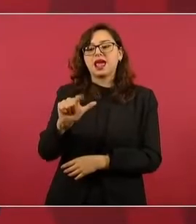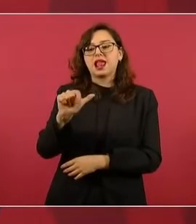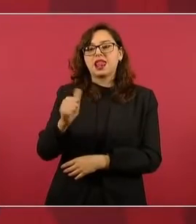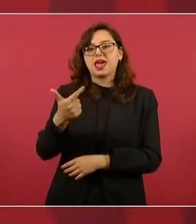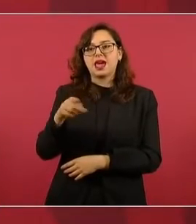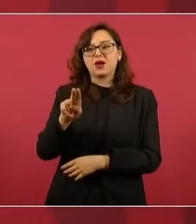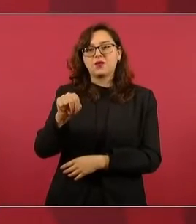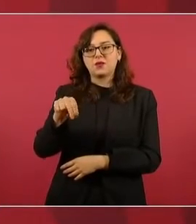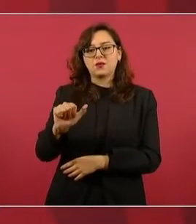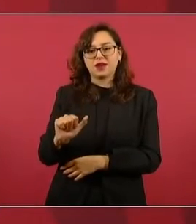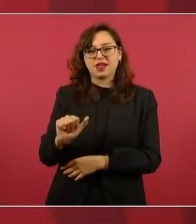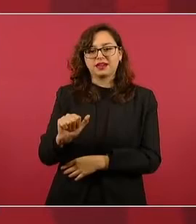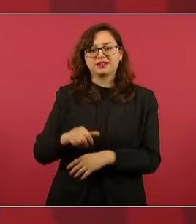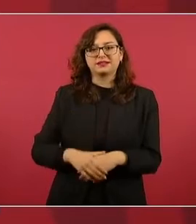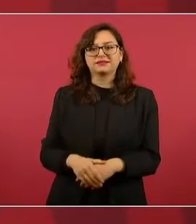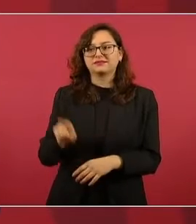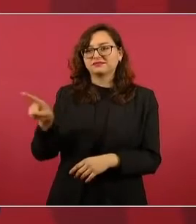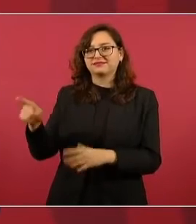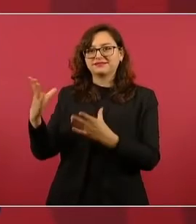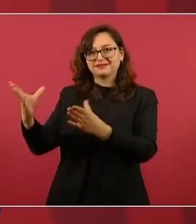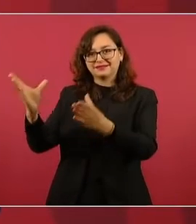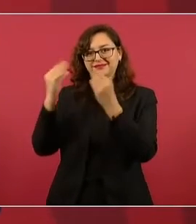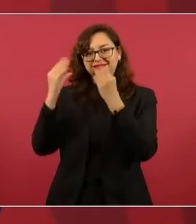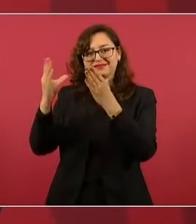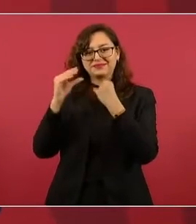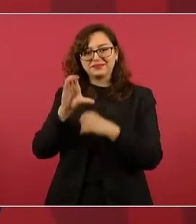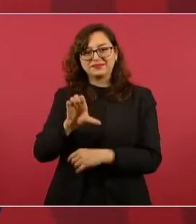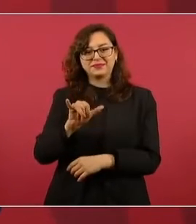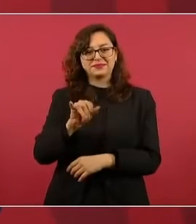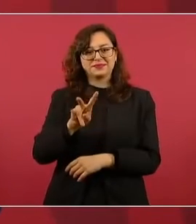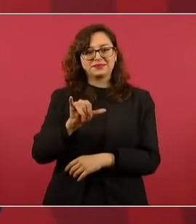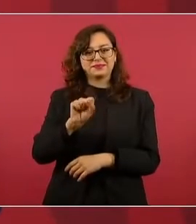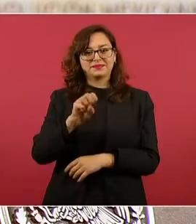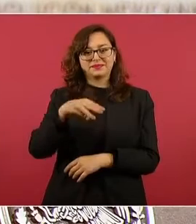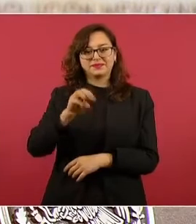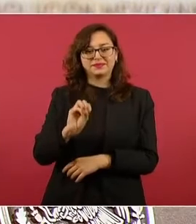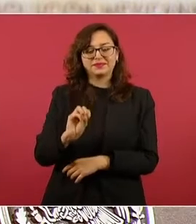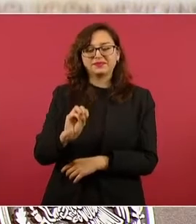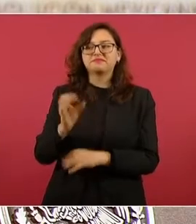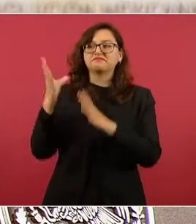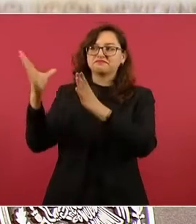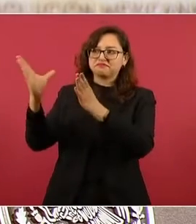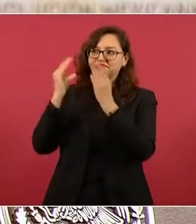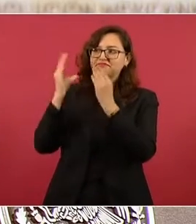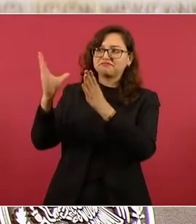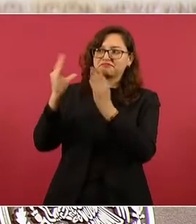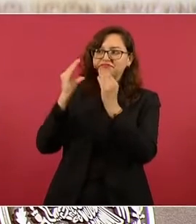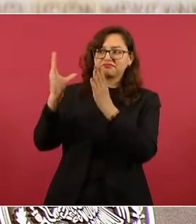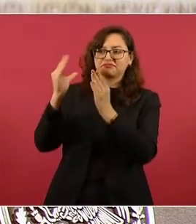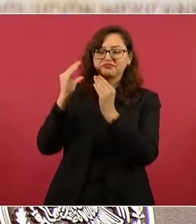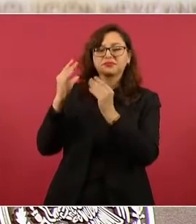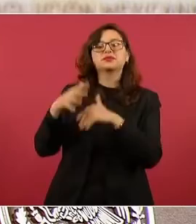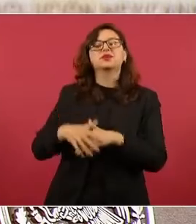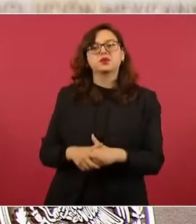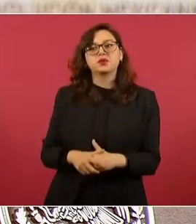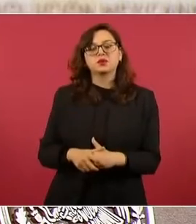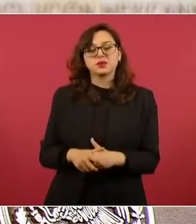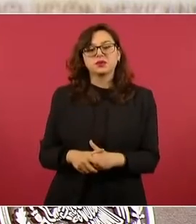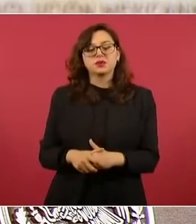Nos daba clase de civismo y en ese entonces